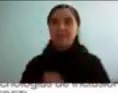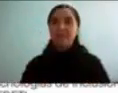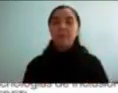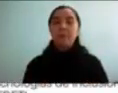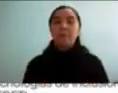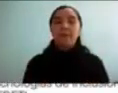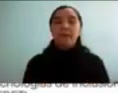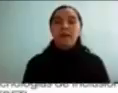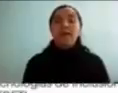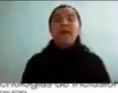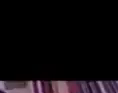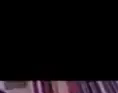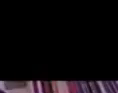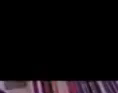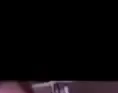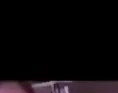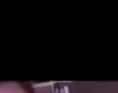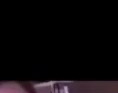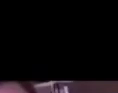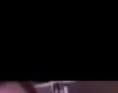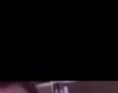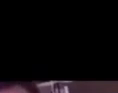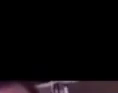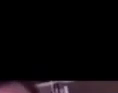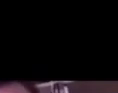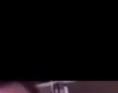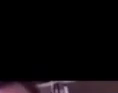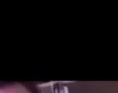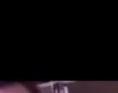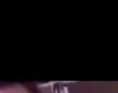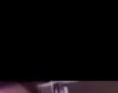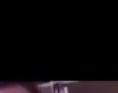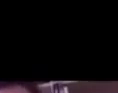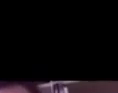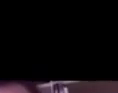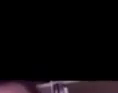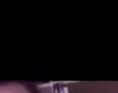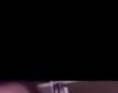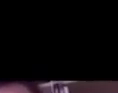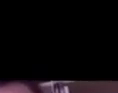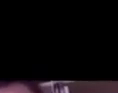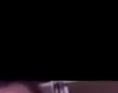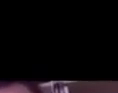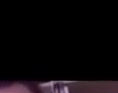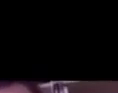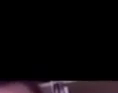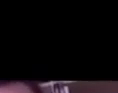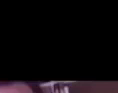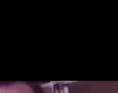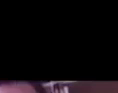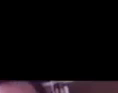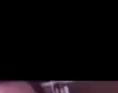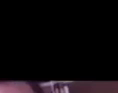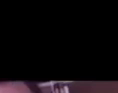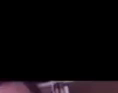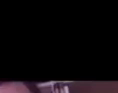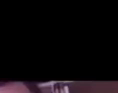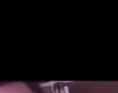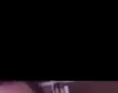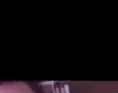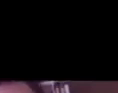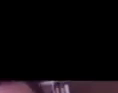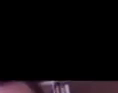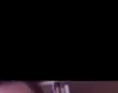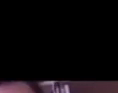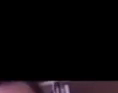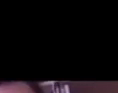muchas gracias Sara muy interesante tu presentación para los que se están sumando a esta transmisión les contamos que comenzamos